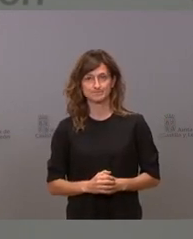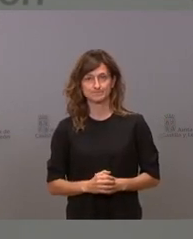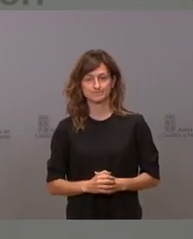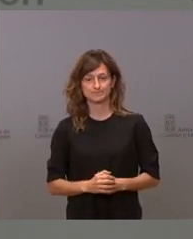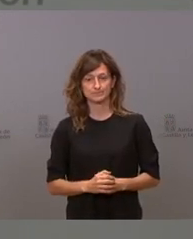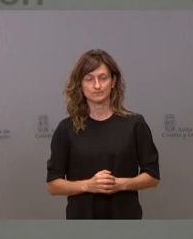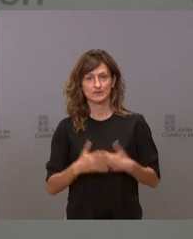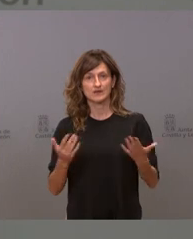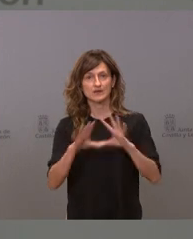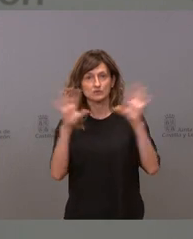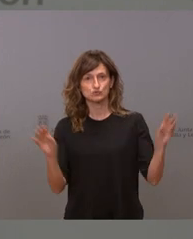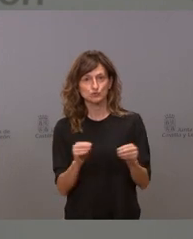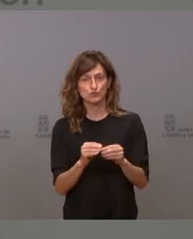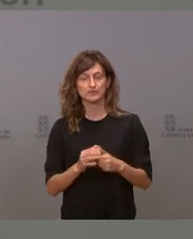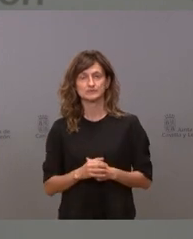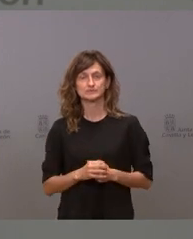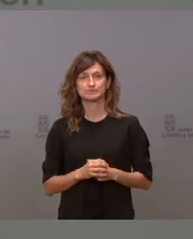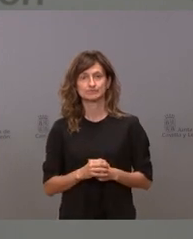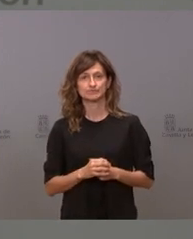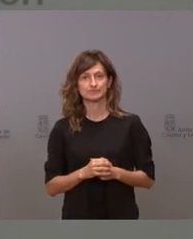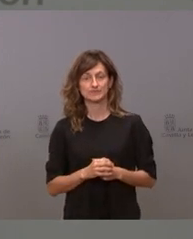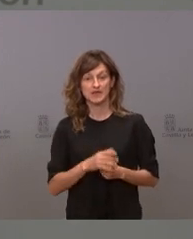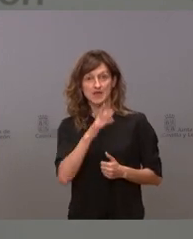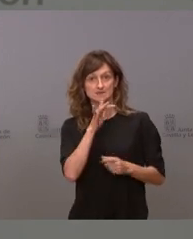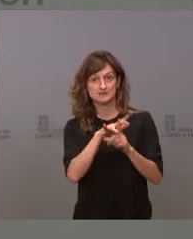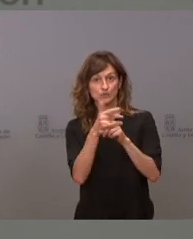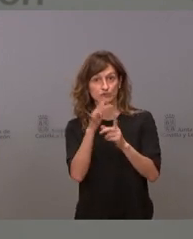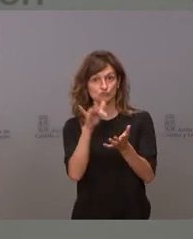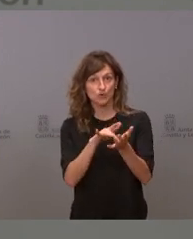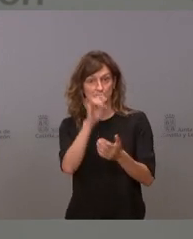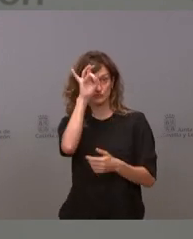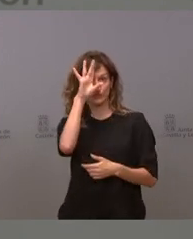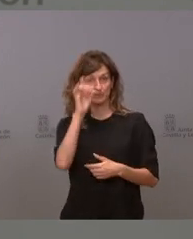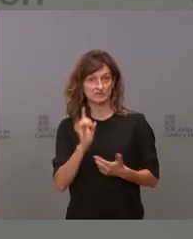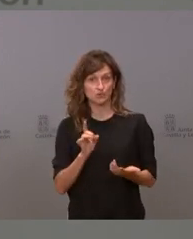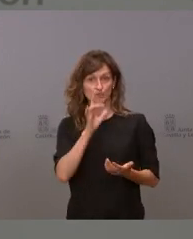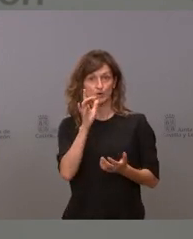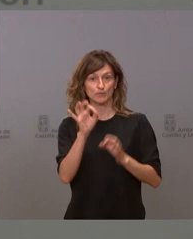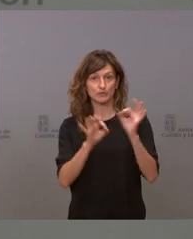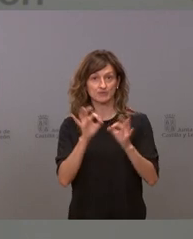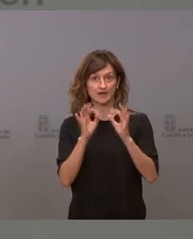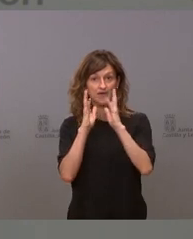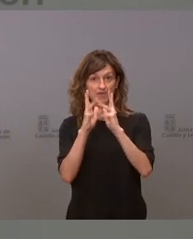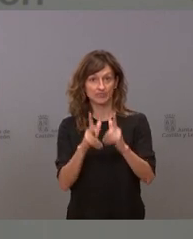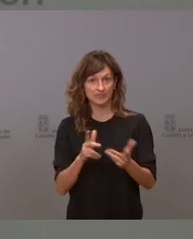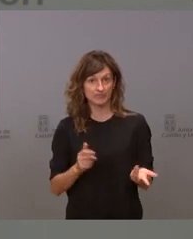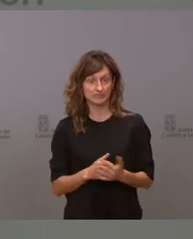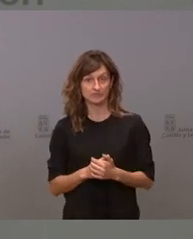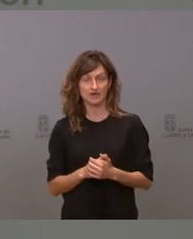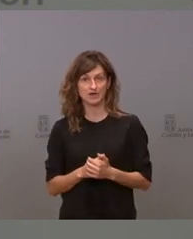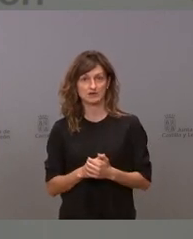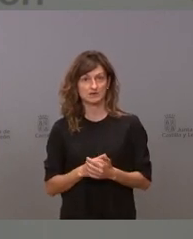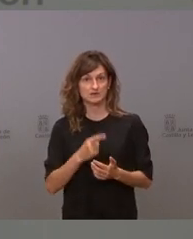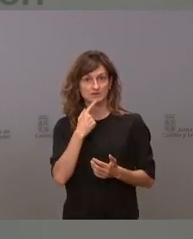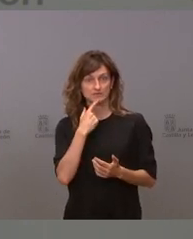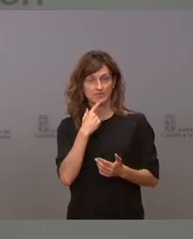por tanto lo que está ocurriendo no es sorprendente ¿por qué? porque las cifras de incidencia son muy